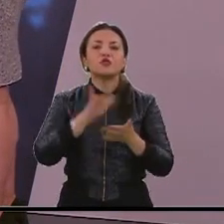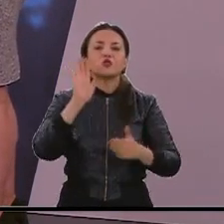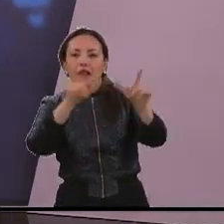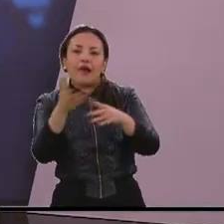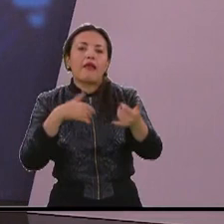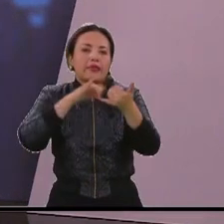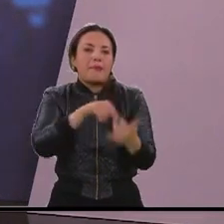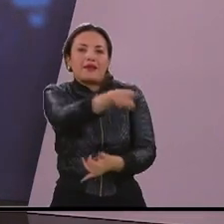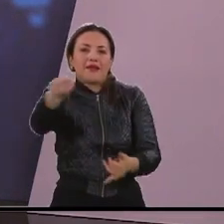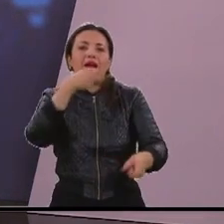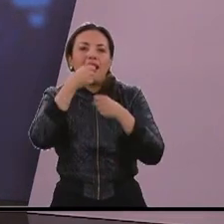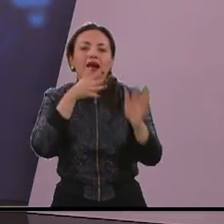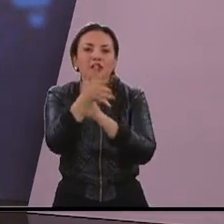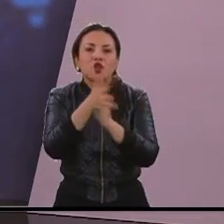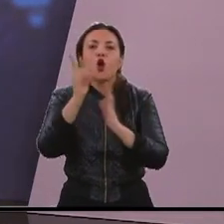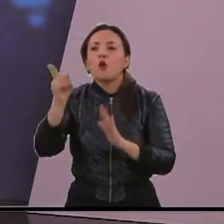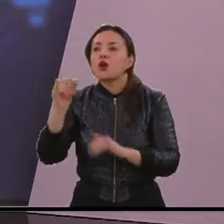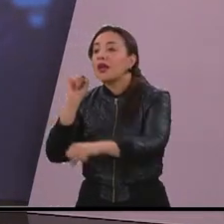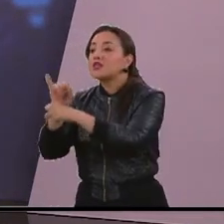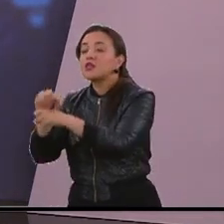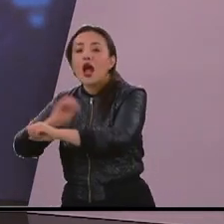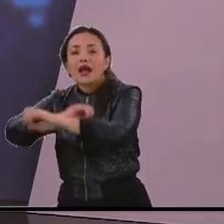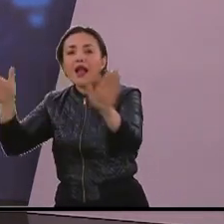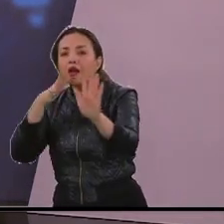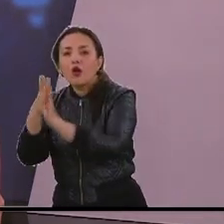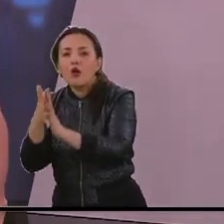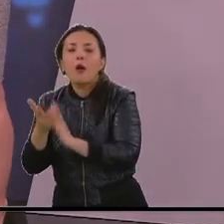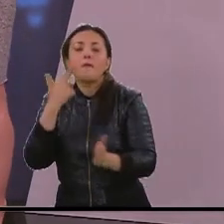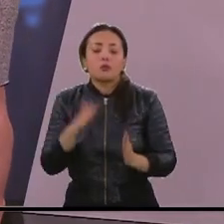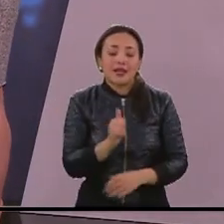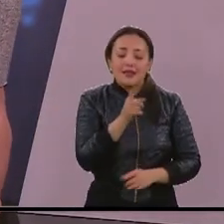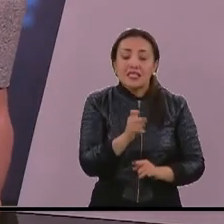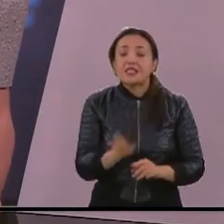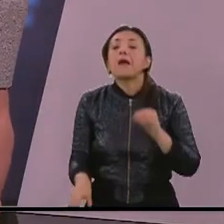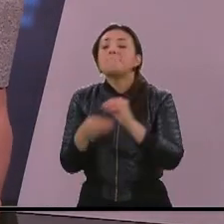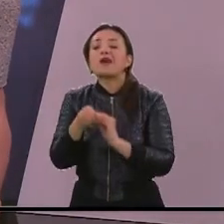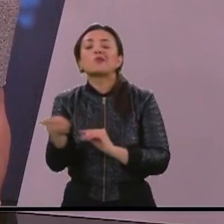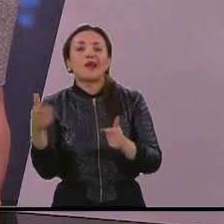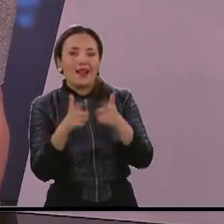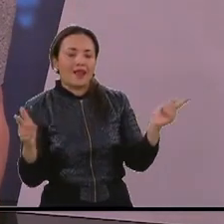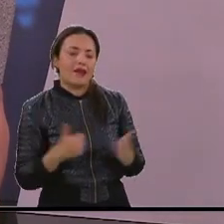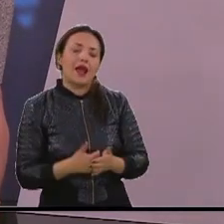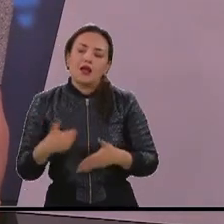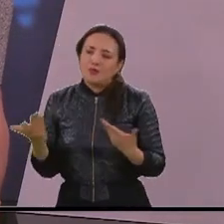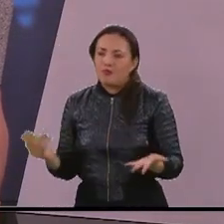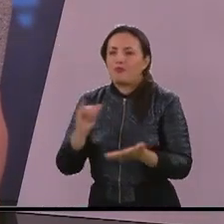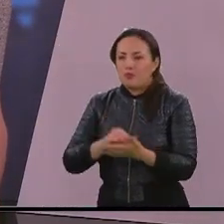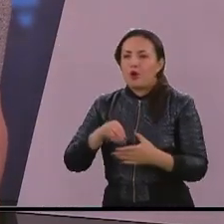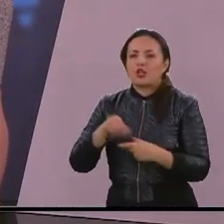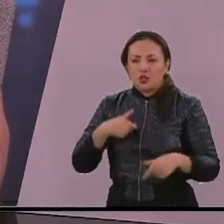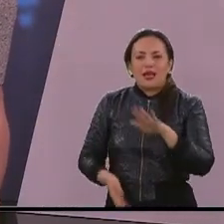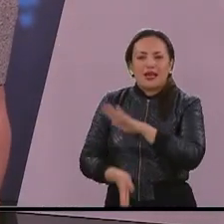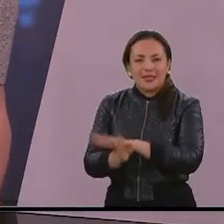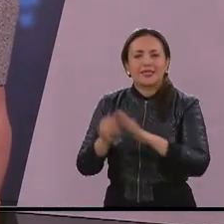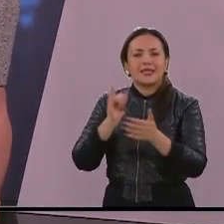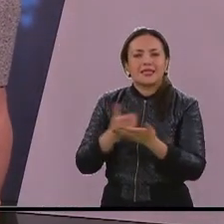todos los casos son 16 más los que hayan obtenido la libertad de esas 55 alertas. Y por eso es que nosotros seguimos haciendo este ejercicio, seguimos